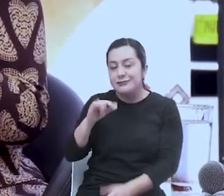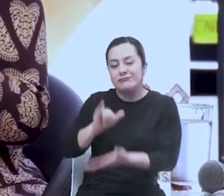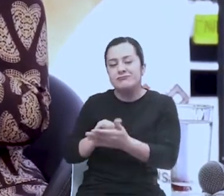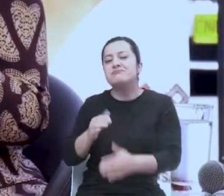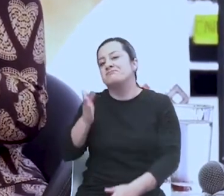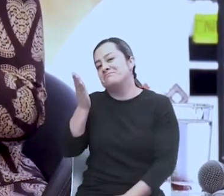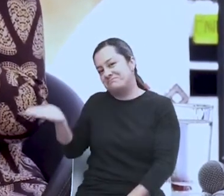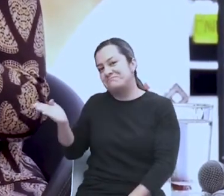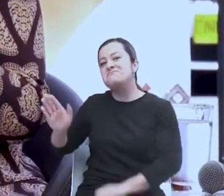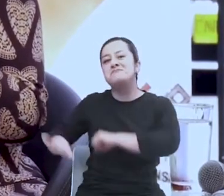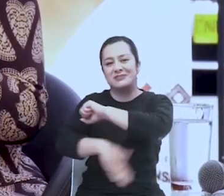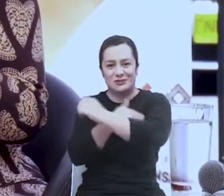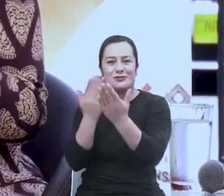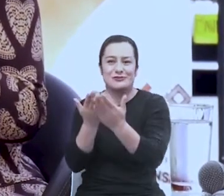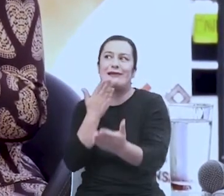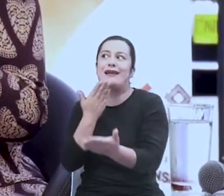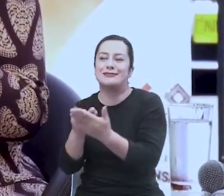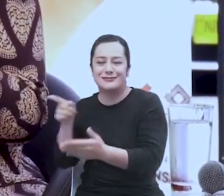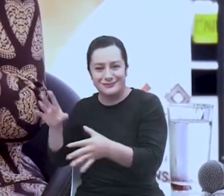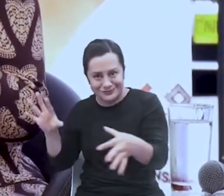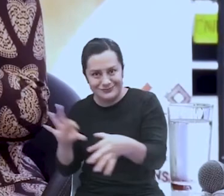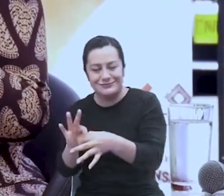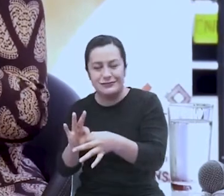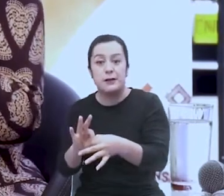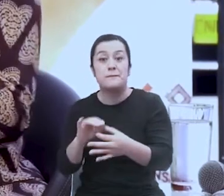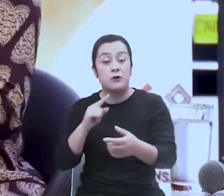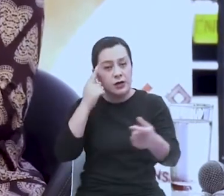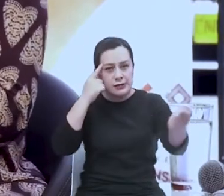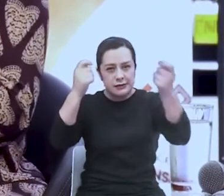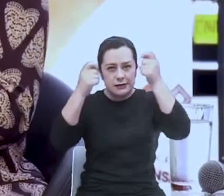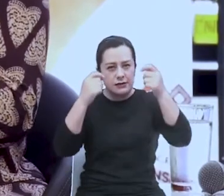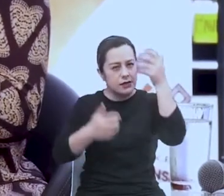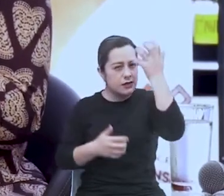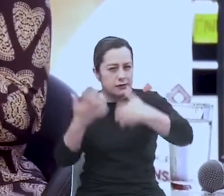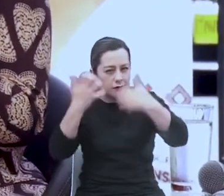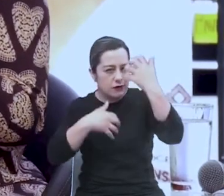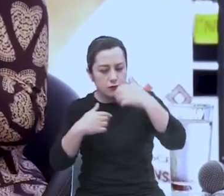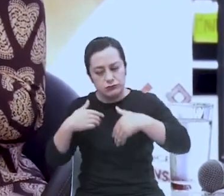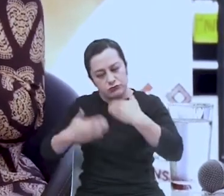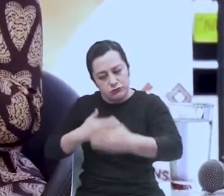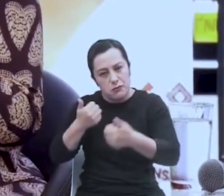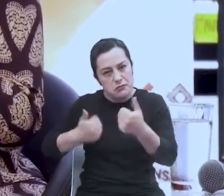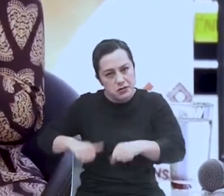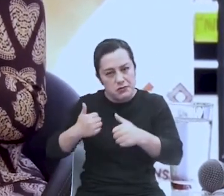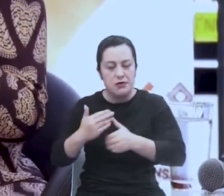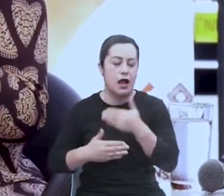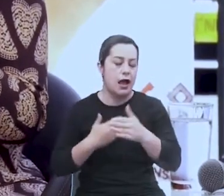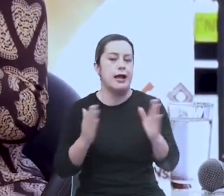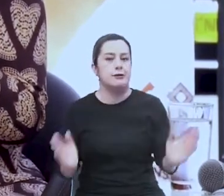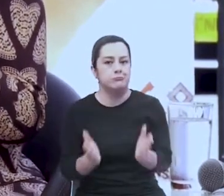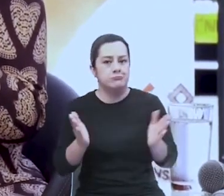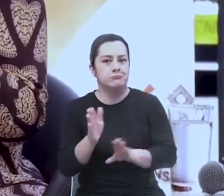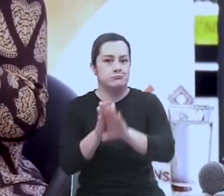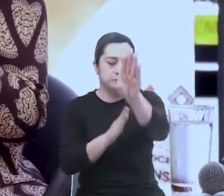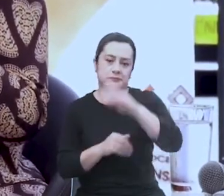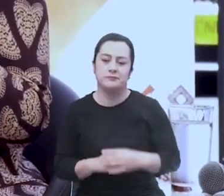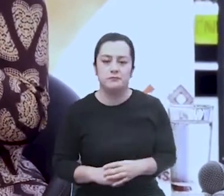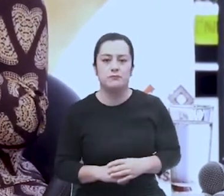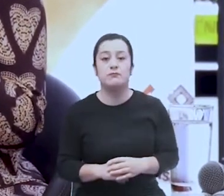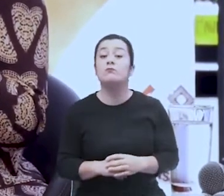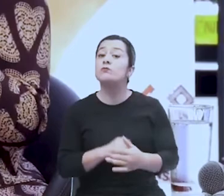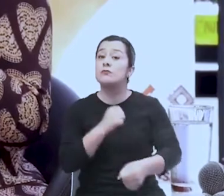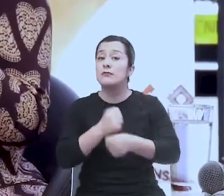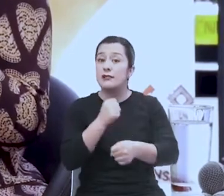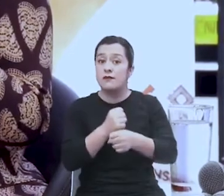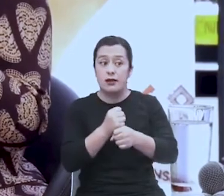de Evaluar para Avanzar. Un programa que también desde el observatorio nuestro, pues venimos trabajando con